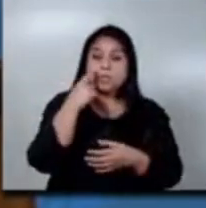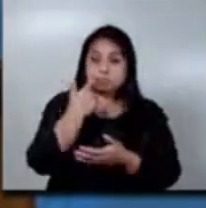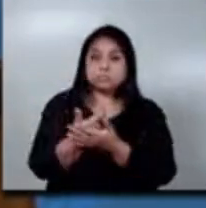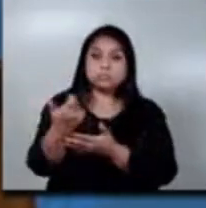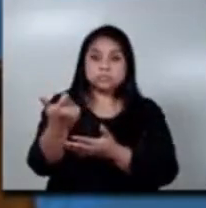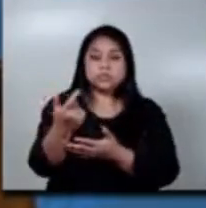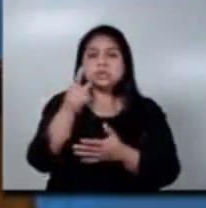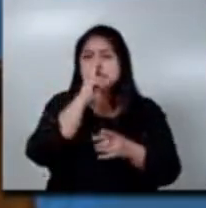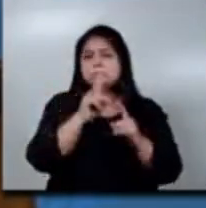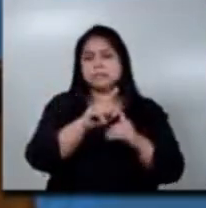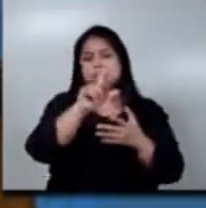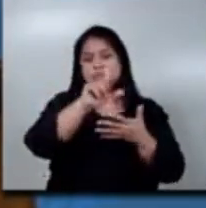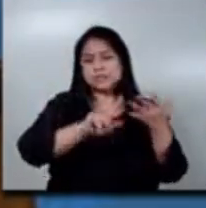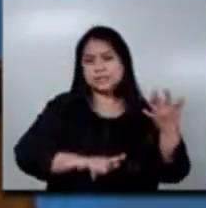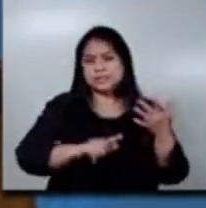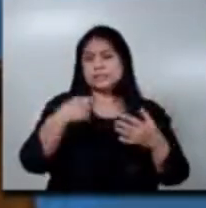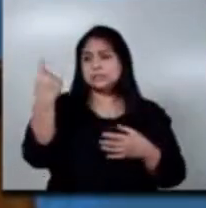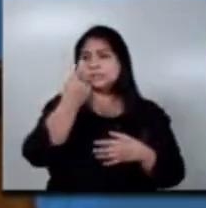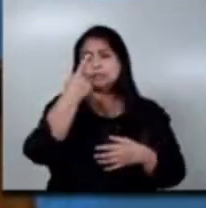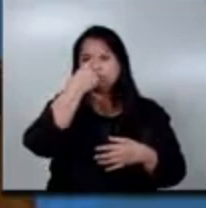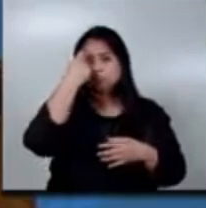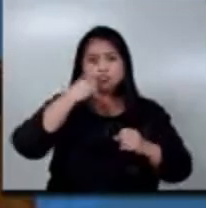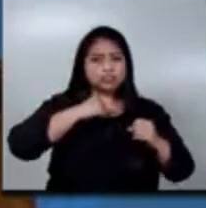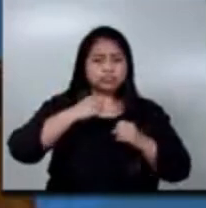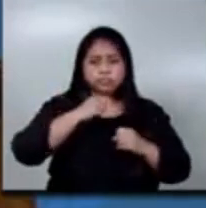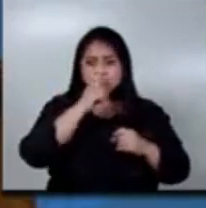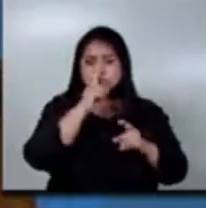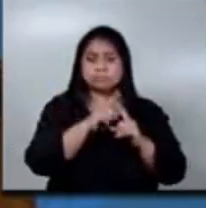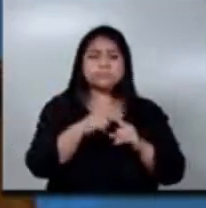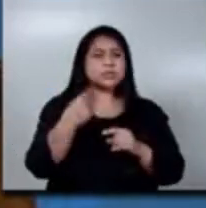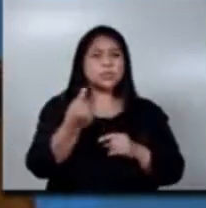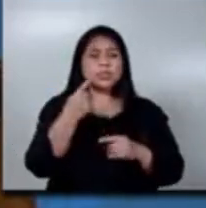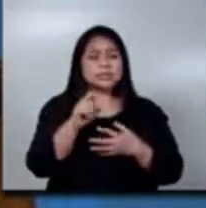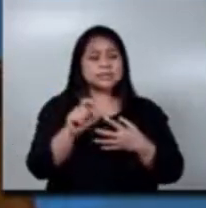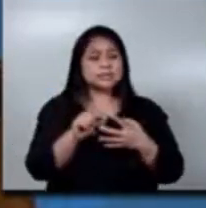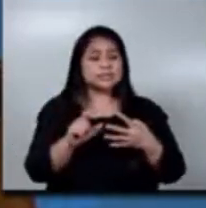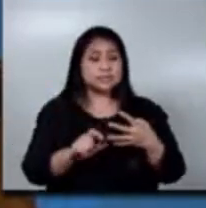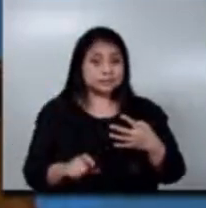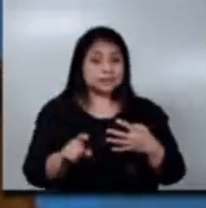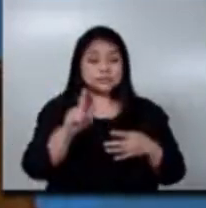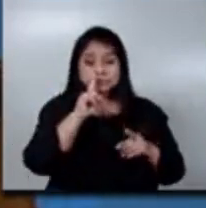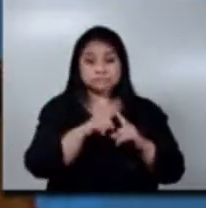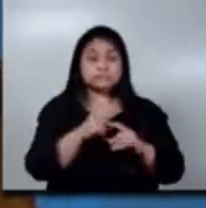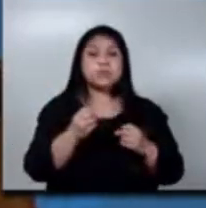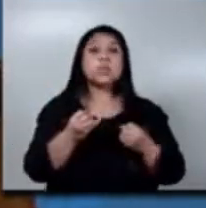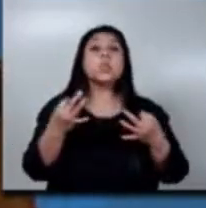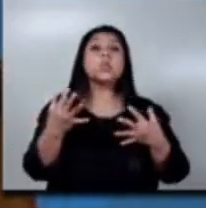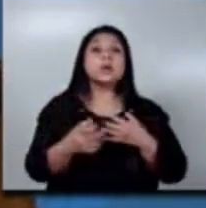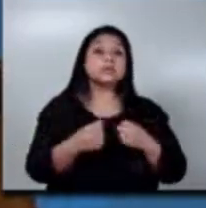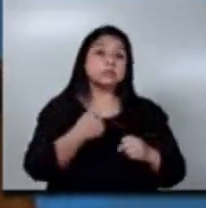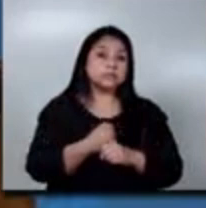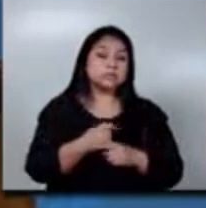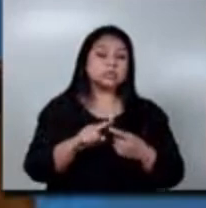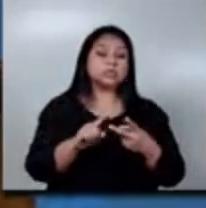los trabajadores y de todas sus características, incluyendo edad aproximada, sexo,